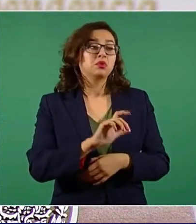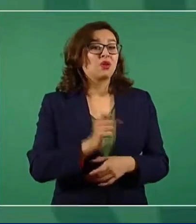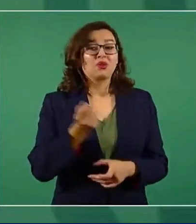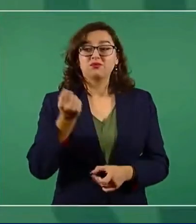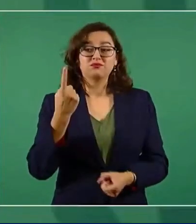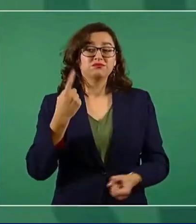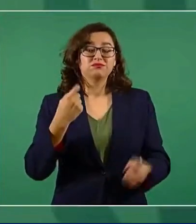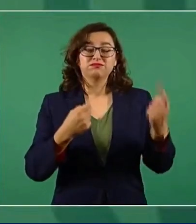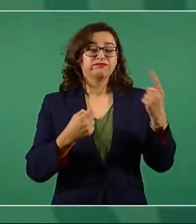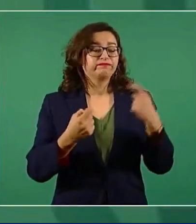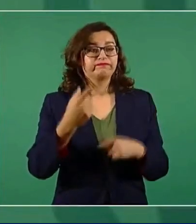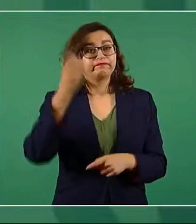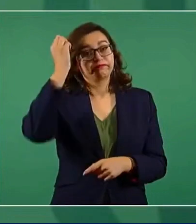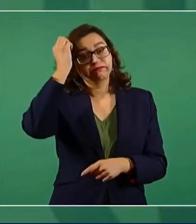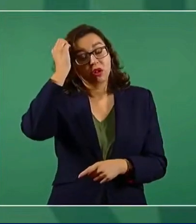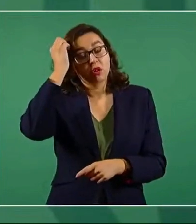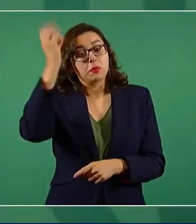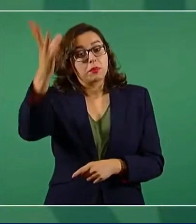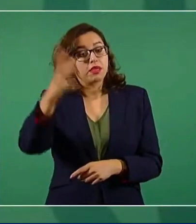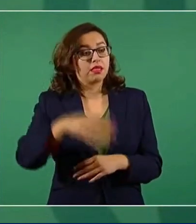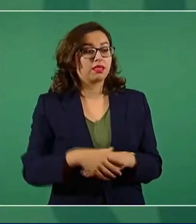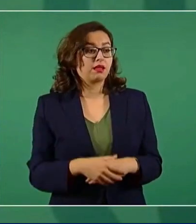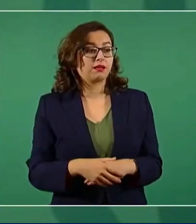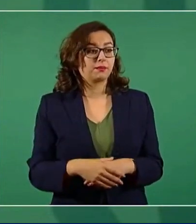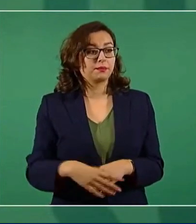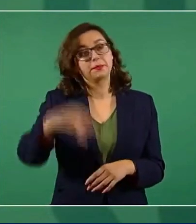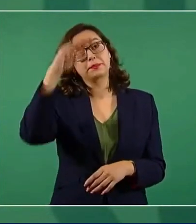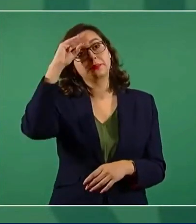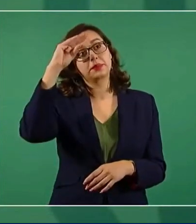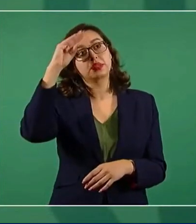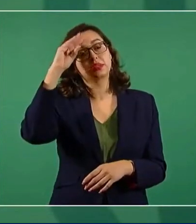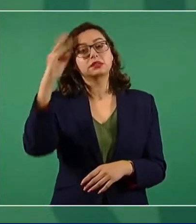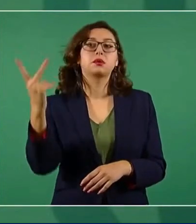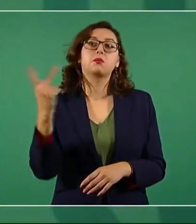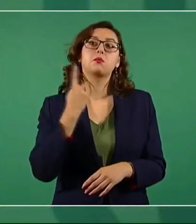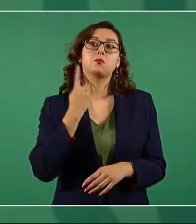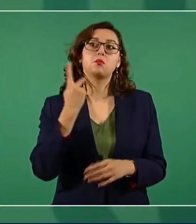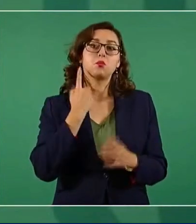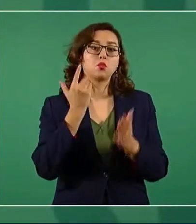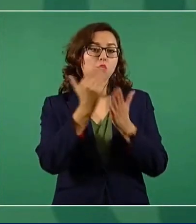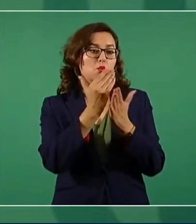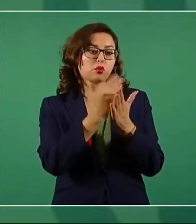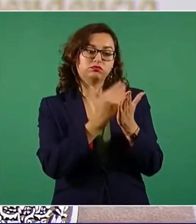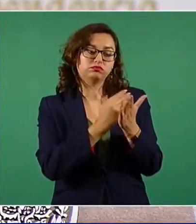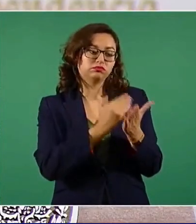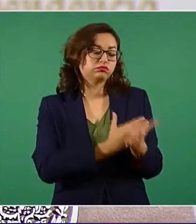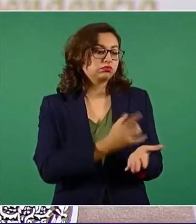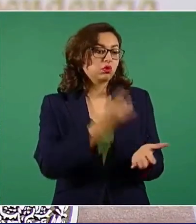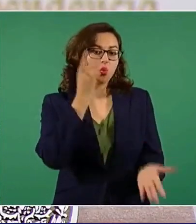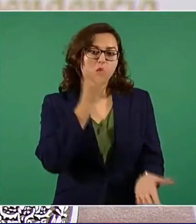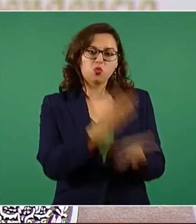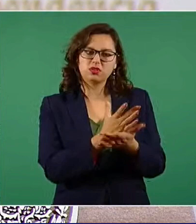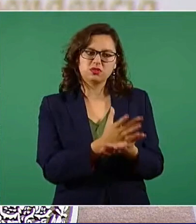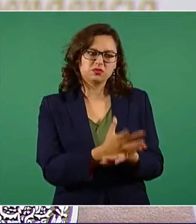y se piensa que la política es la búsqueda del poder por el poder,